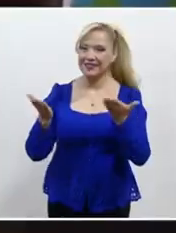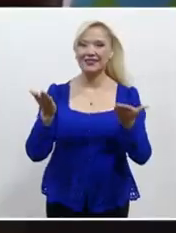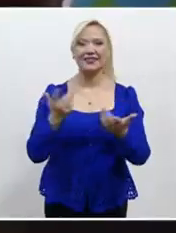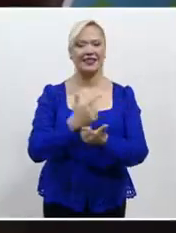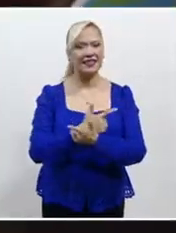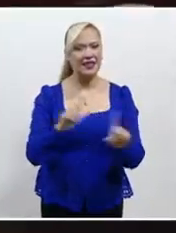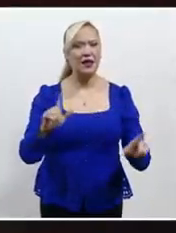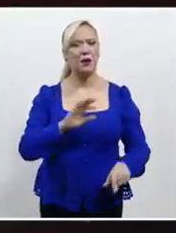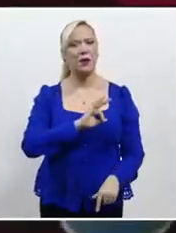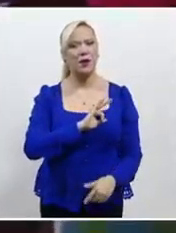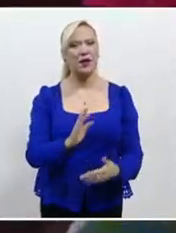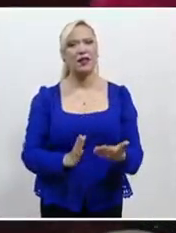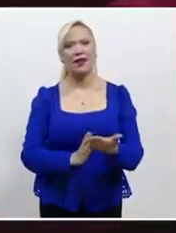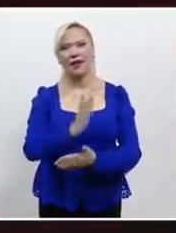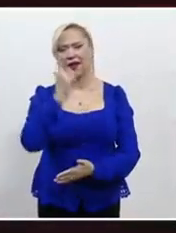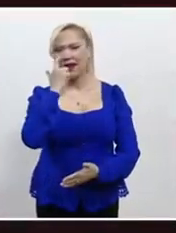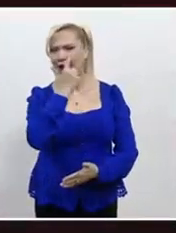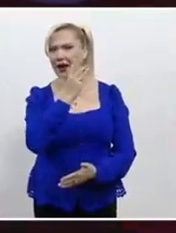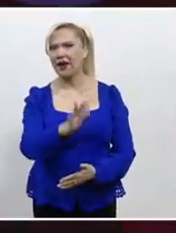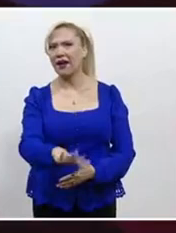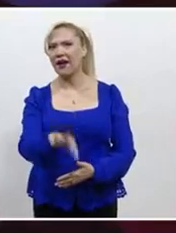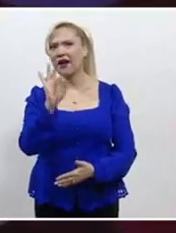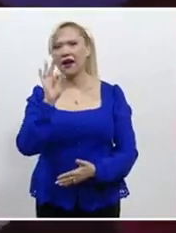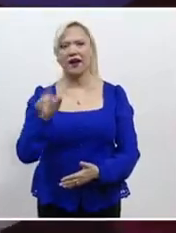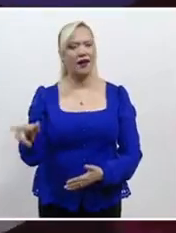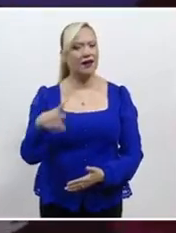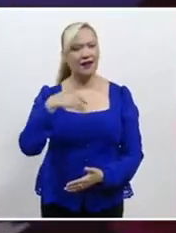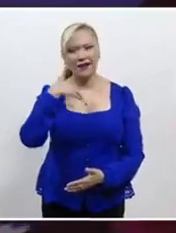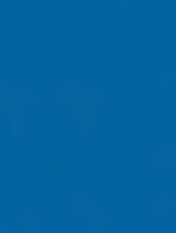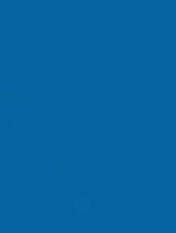que puedan elegir sin limitación.